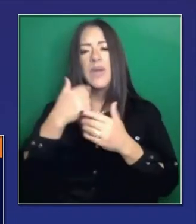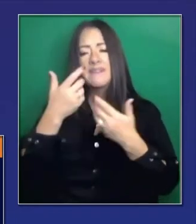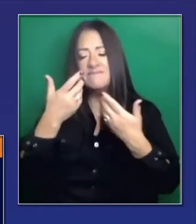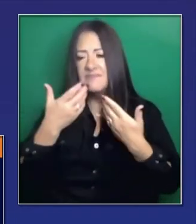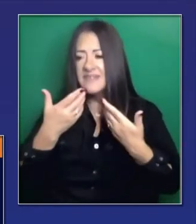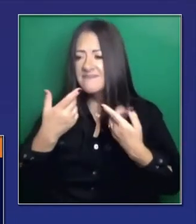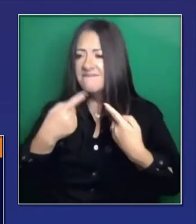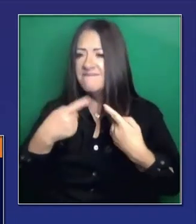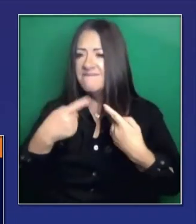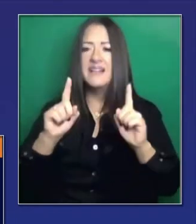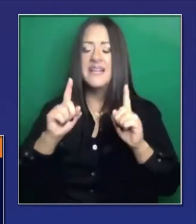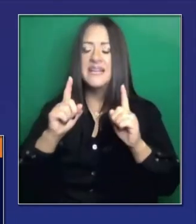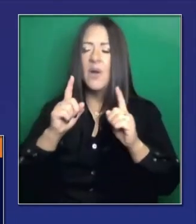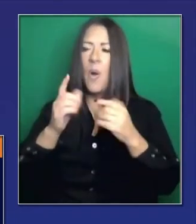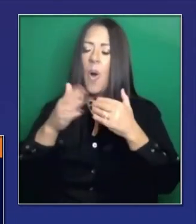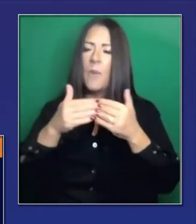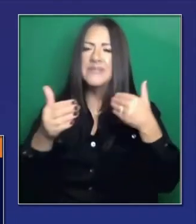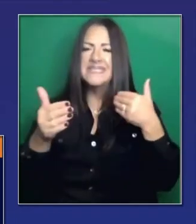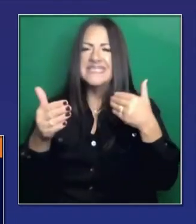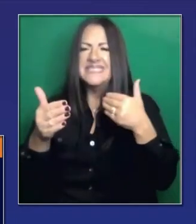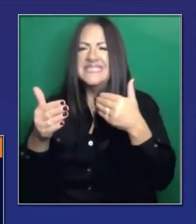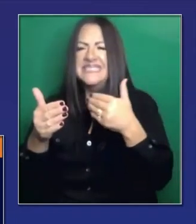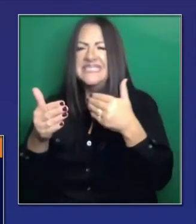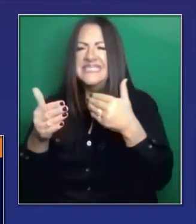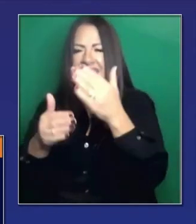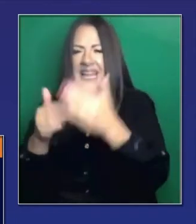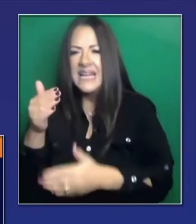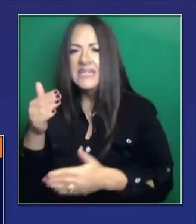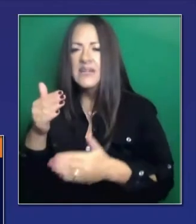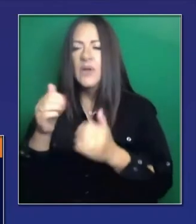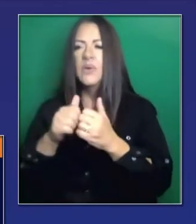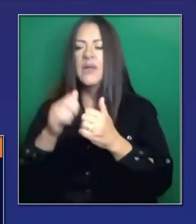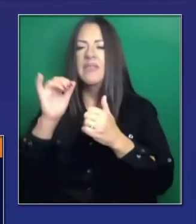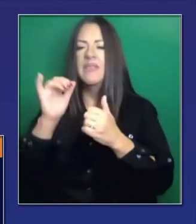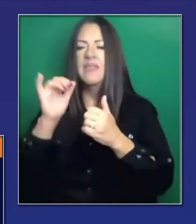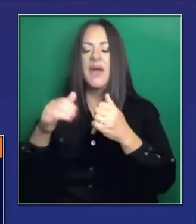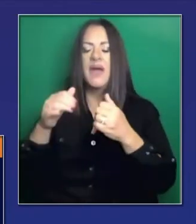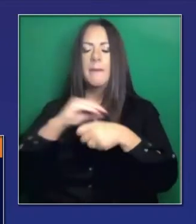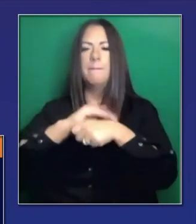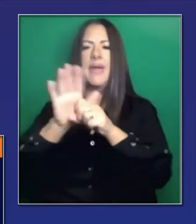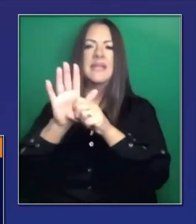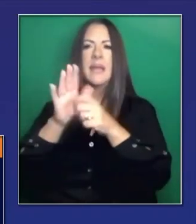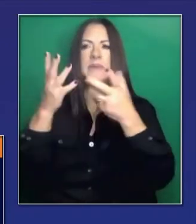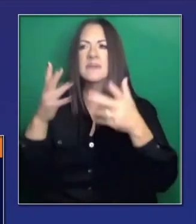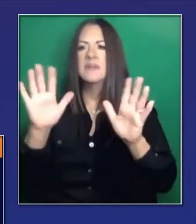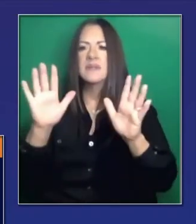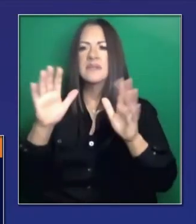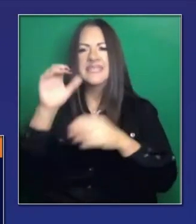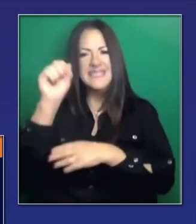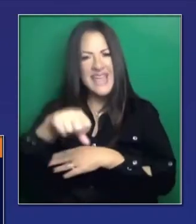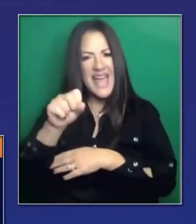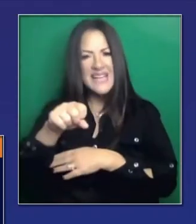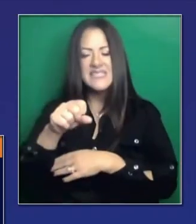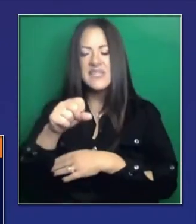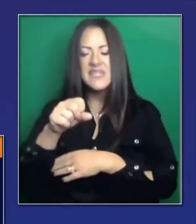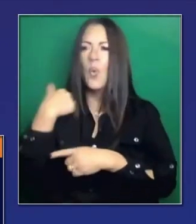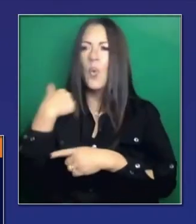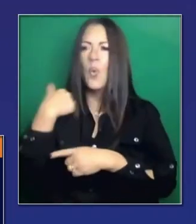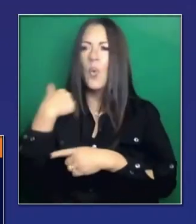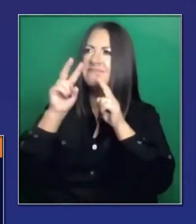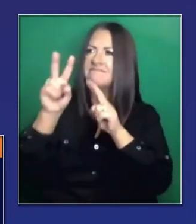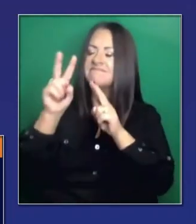Trabajando con este último impulso, esta última fase de la pandemia. Vemos la luz al final del túnel. Hay